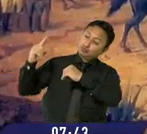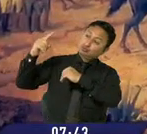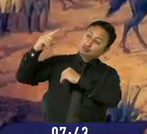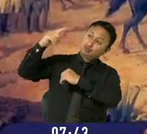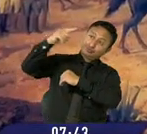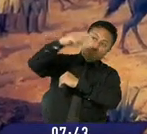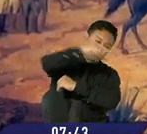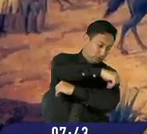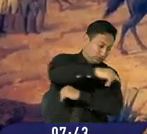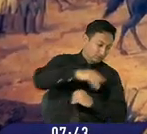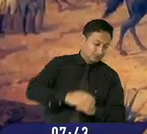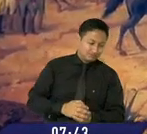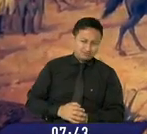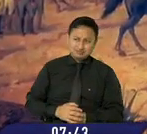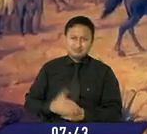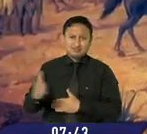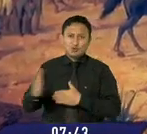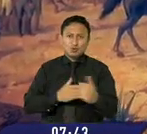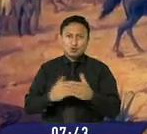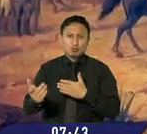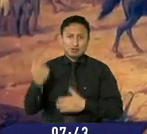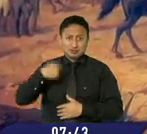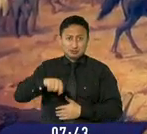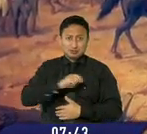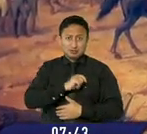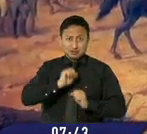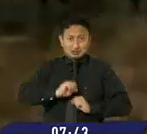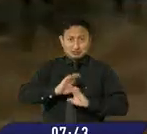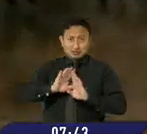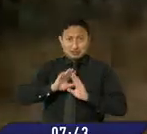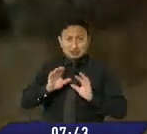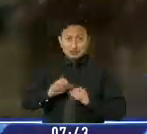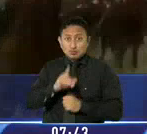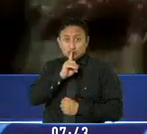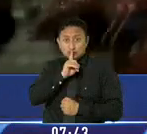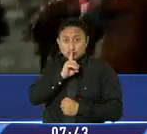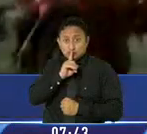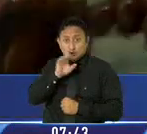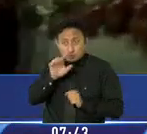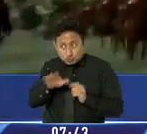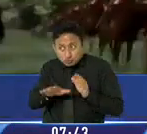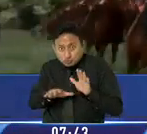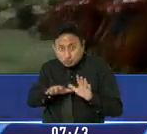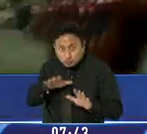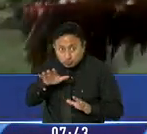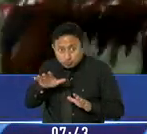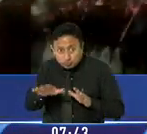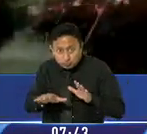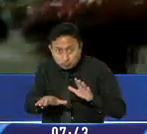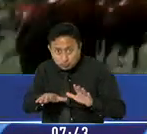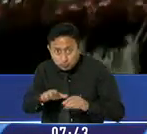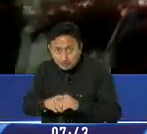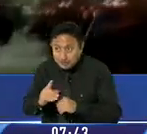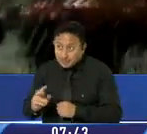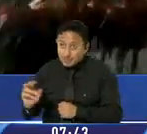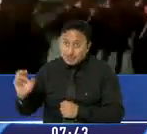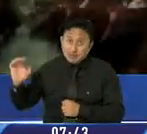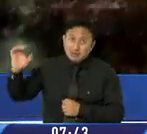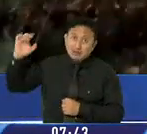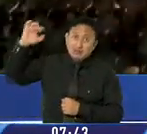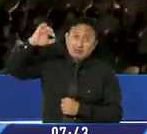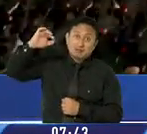los quiteños no logró detener la remetida de los españoles, quienes a gatas por el flanco sur llegaron a lo alto del panecillo para tomar